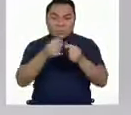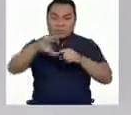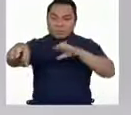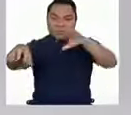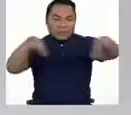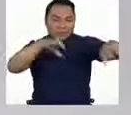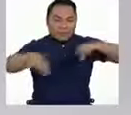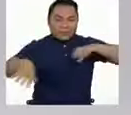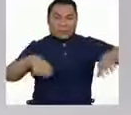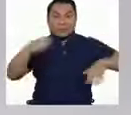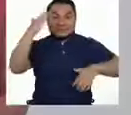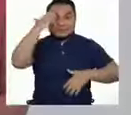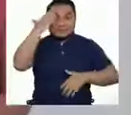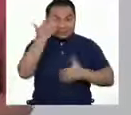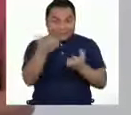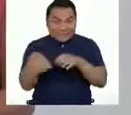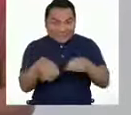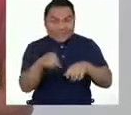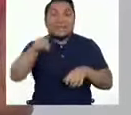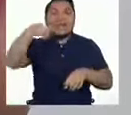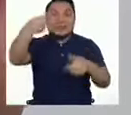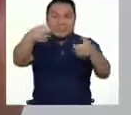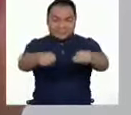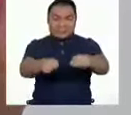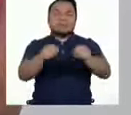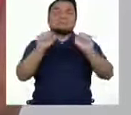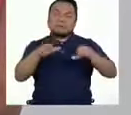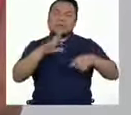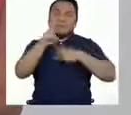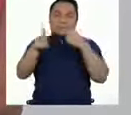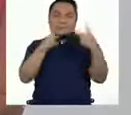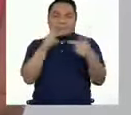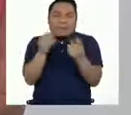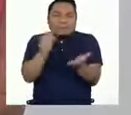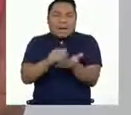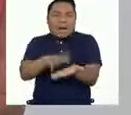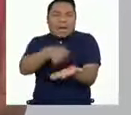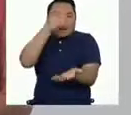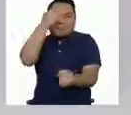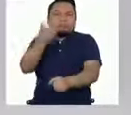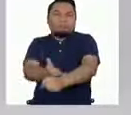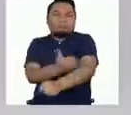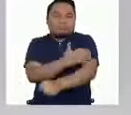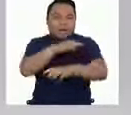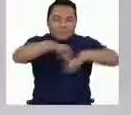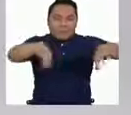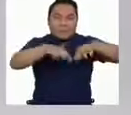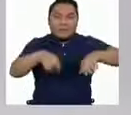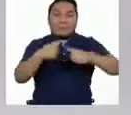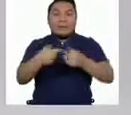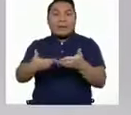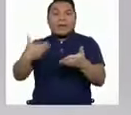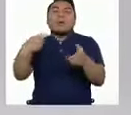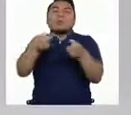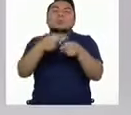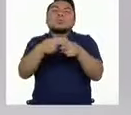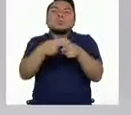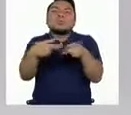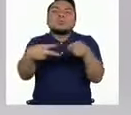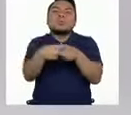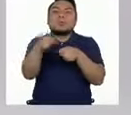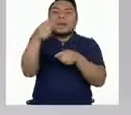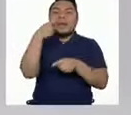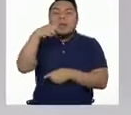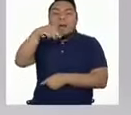¿Quieren saber cómo hacerlo? En el próximo bloque vamos a perfeccionar nuestra habilidad clasificando. Pero antes, los dejo un ratito con nuestros